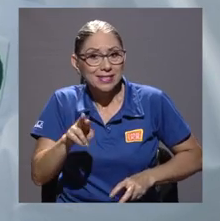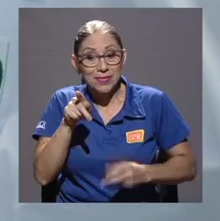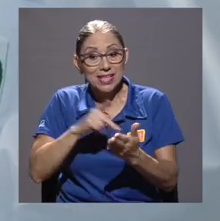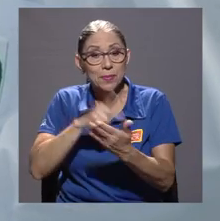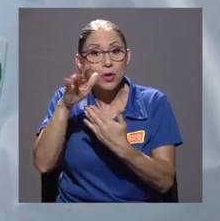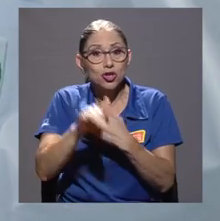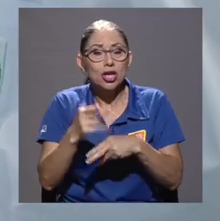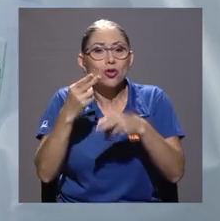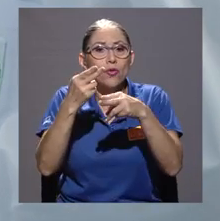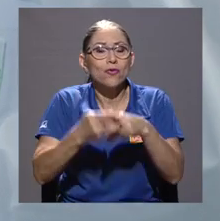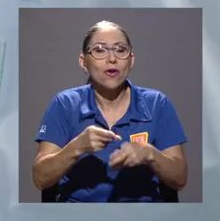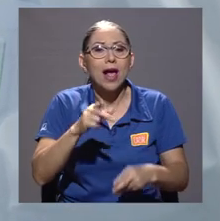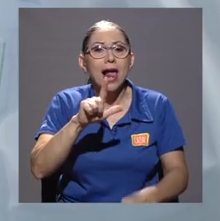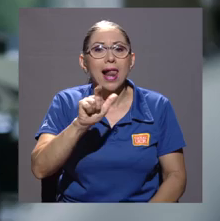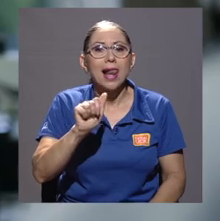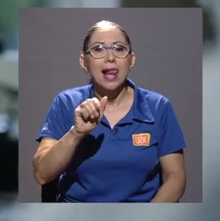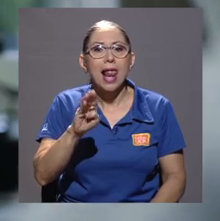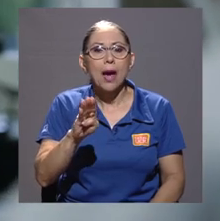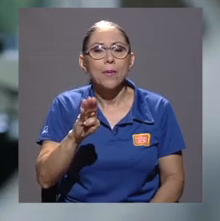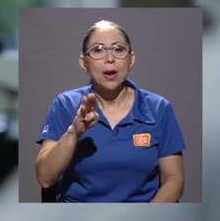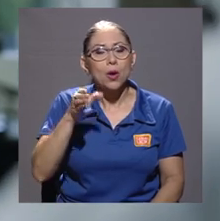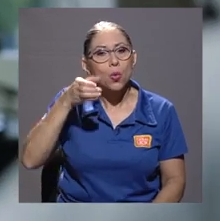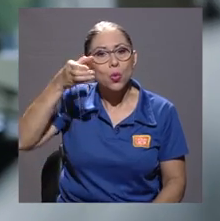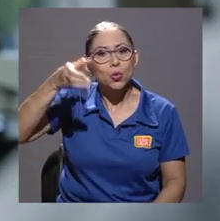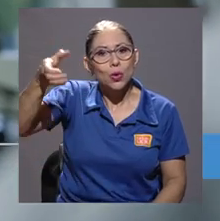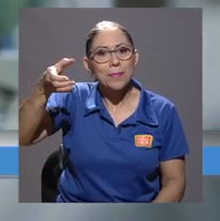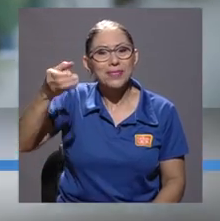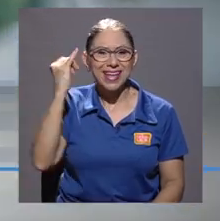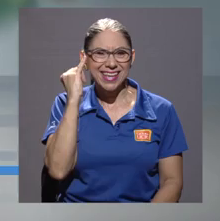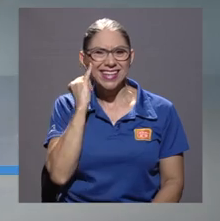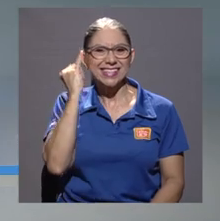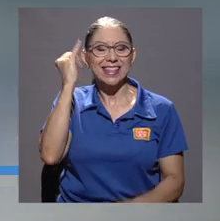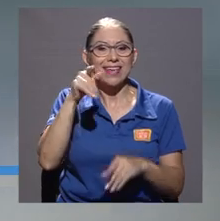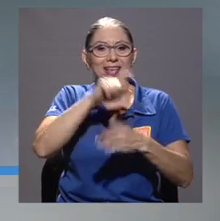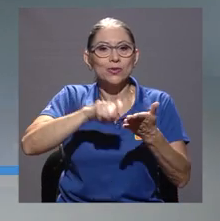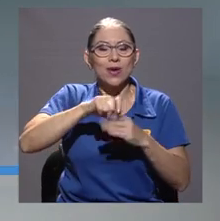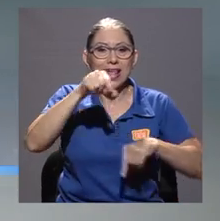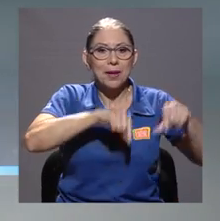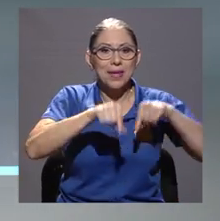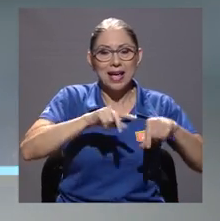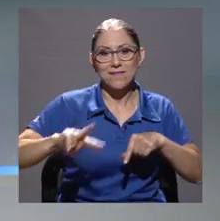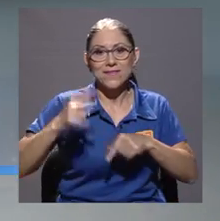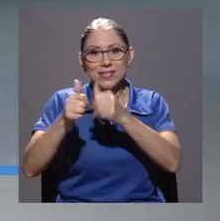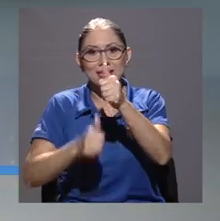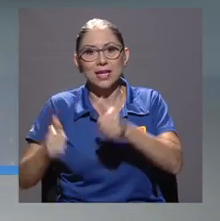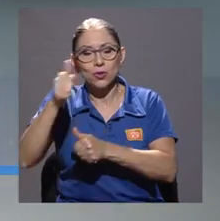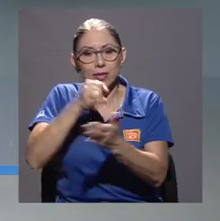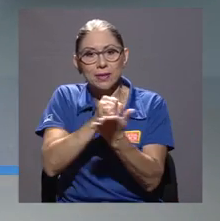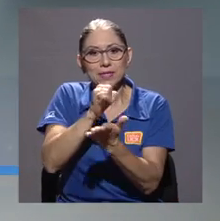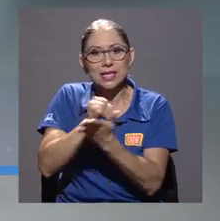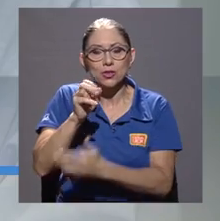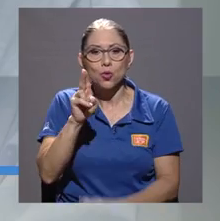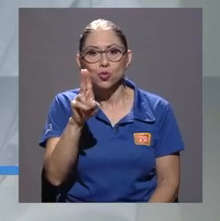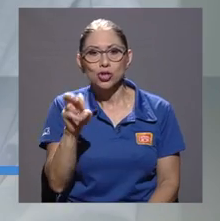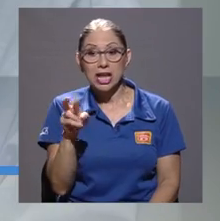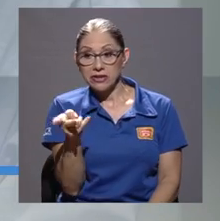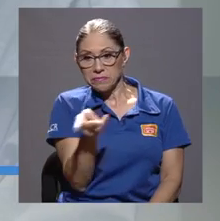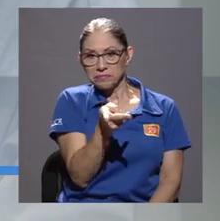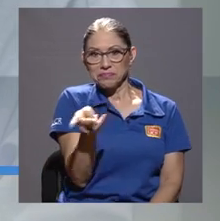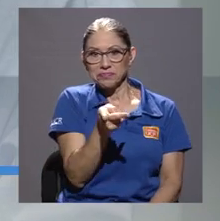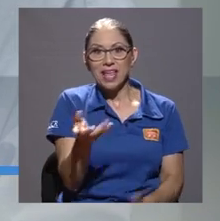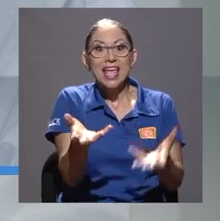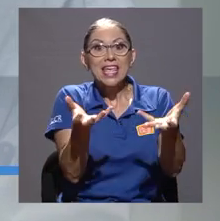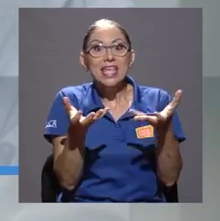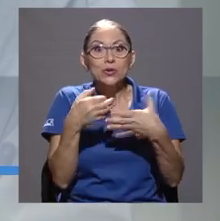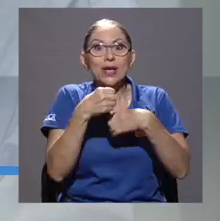proyecto, conocido como LAF Cultura, nació como una iniciativa de la Escuela de Química y la Vicerrectoría de Investigación de la UCR, la cual buscó